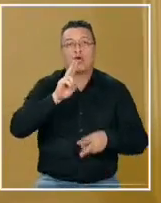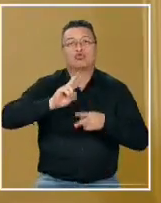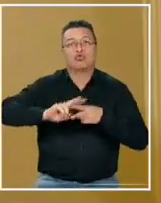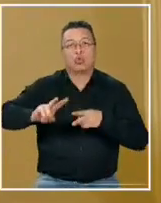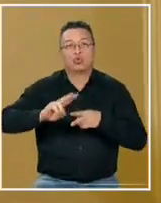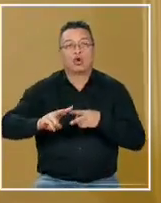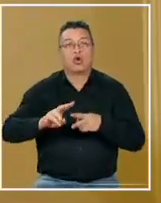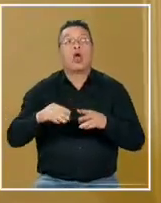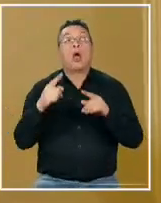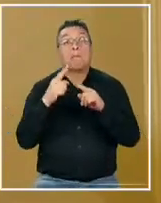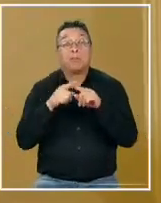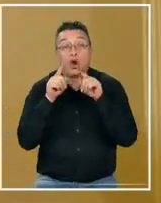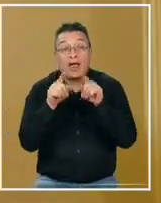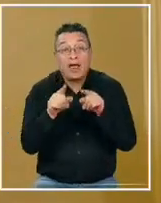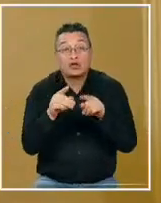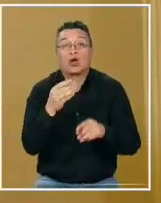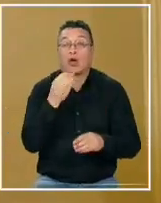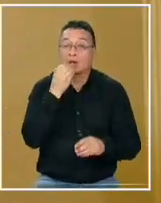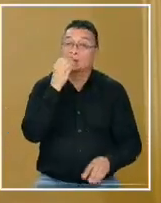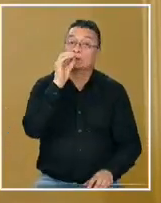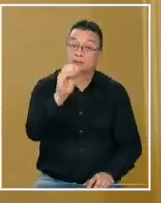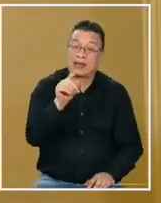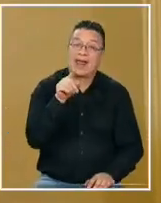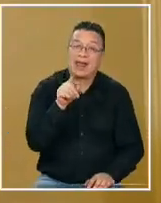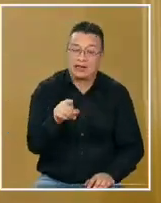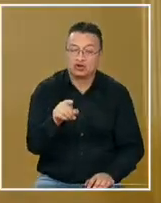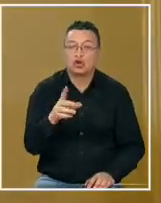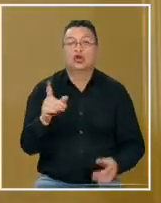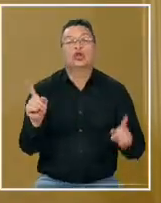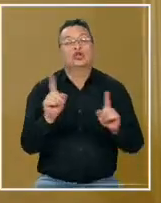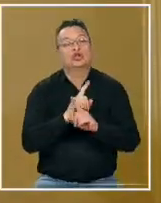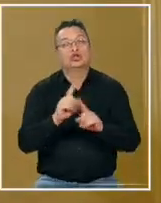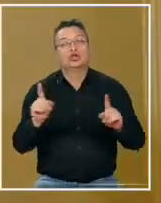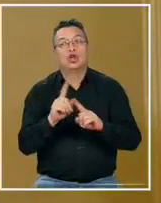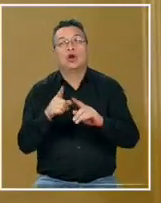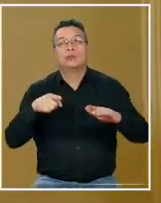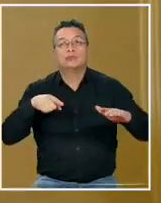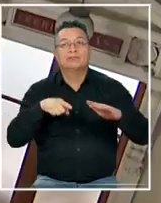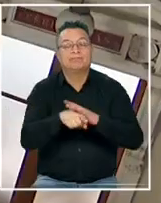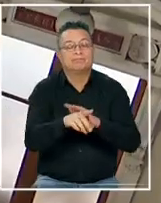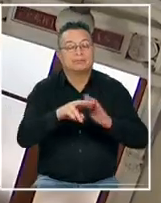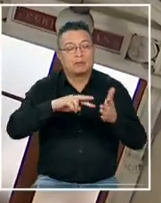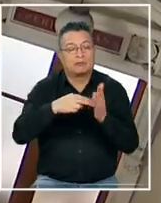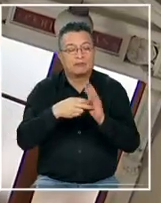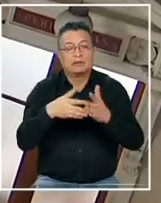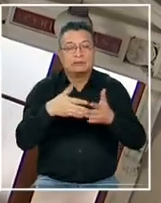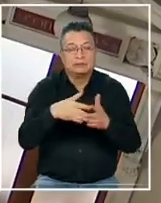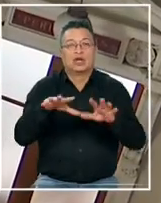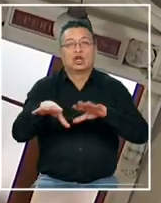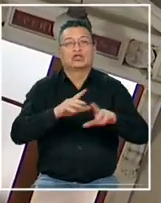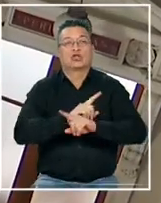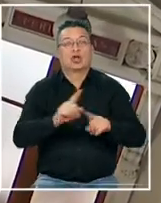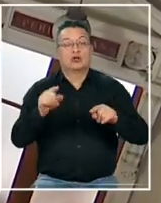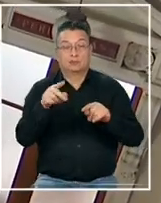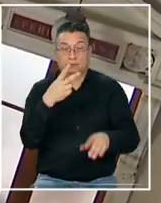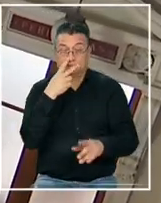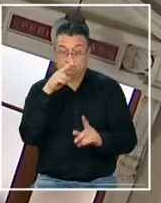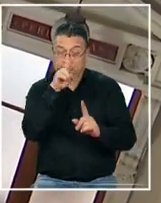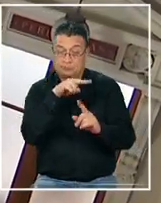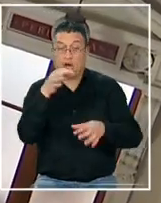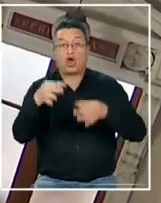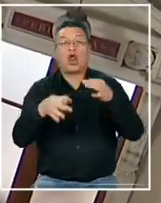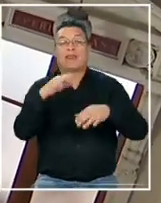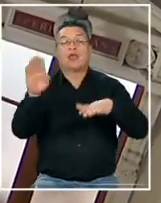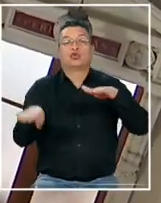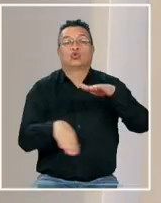y por lo tanto el llamado es a aquello, a que no entrampemos las cosas. Miradas que ahora se dirigen hacia la Corte